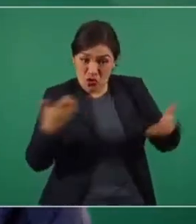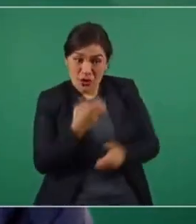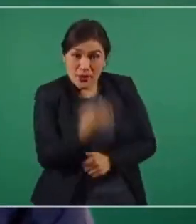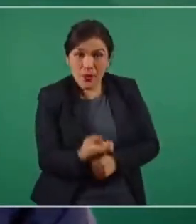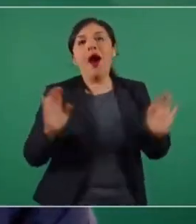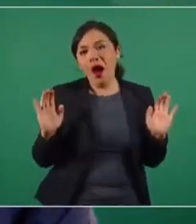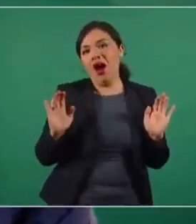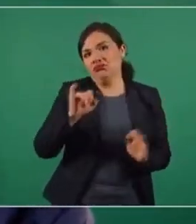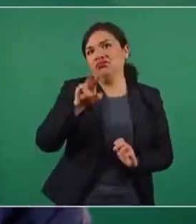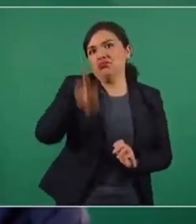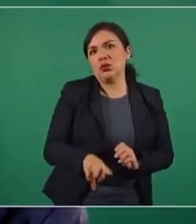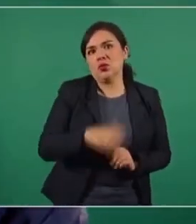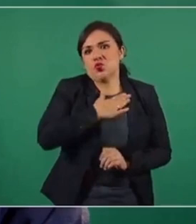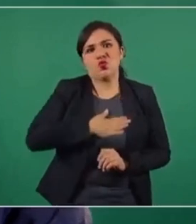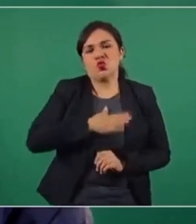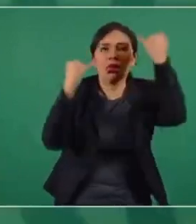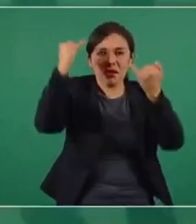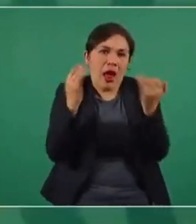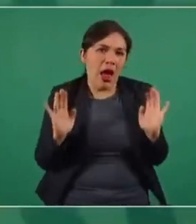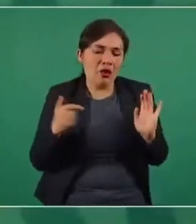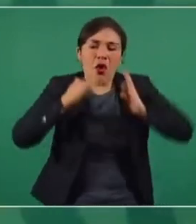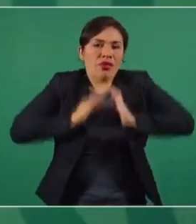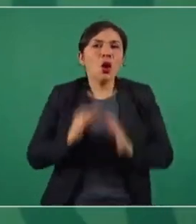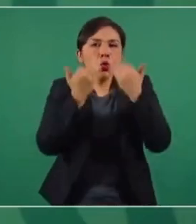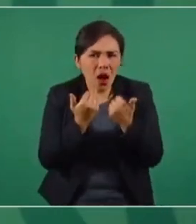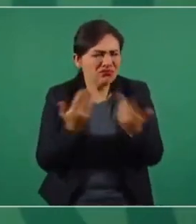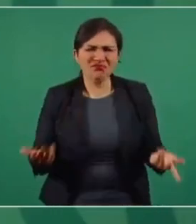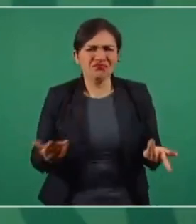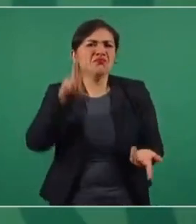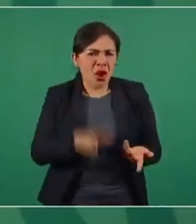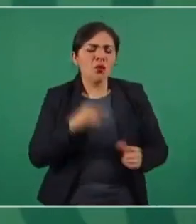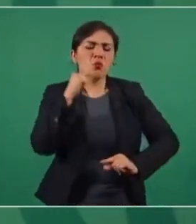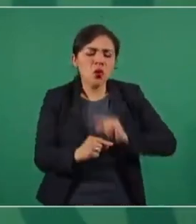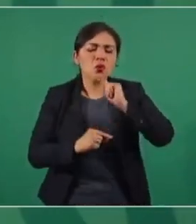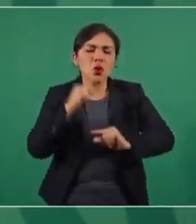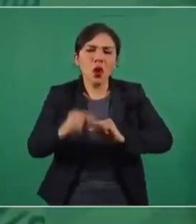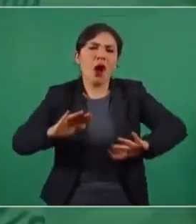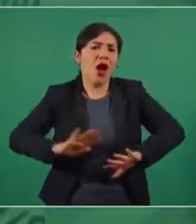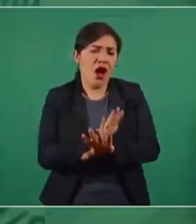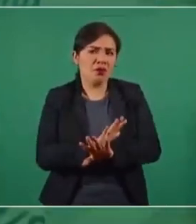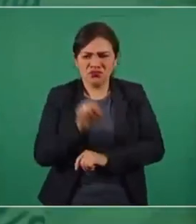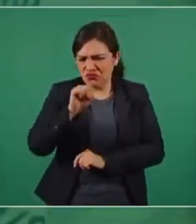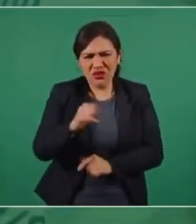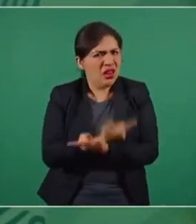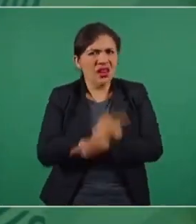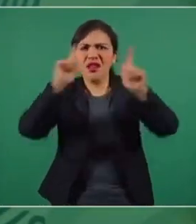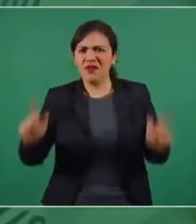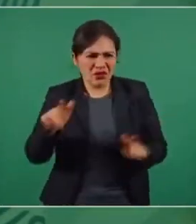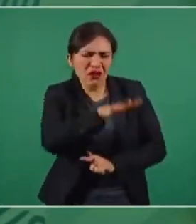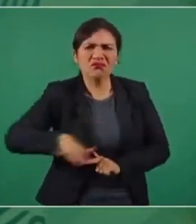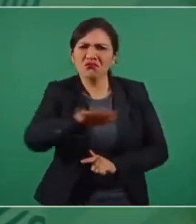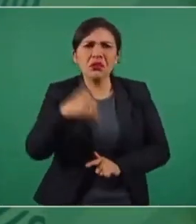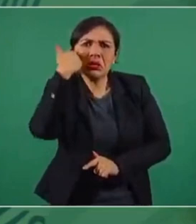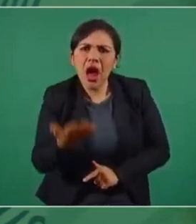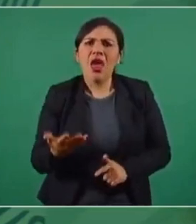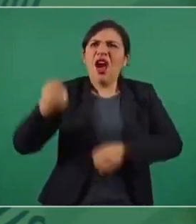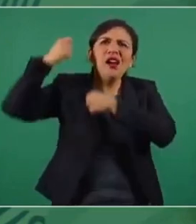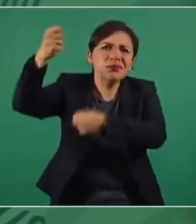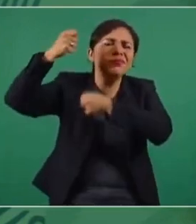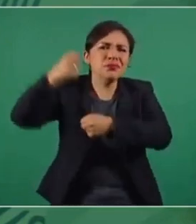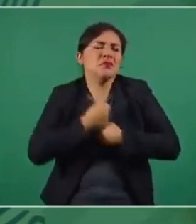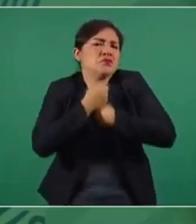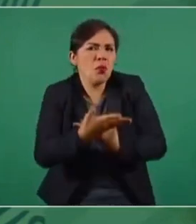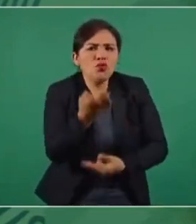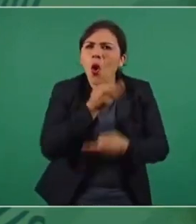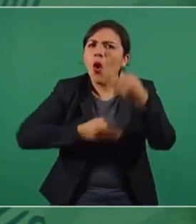pues no se podría dormir, tranquilo. Entonces, ahí vamos, poco a poco avanzando, y hay libertad para la manifestación, de